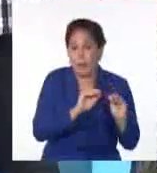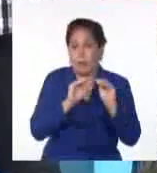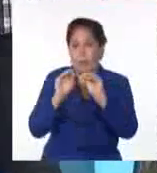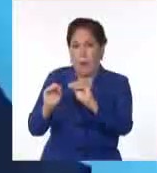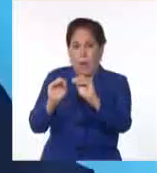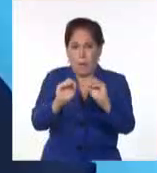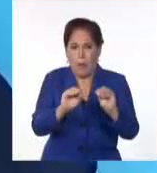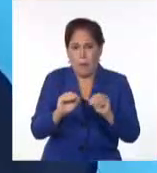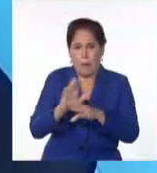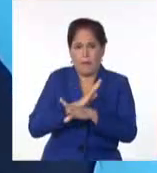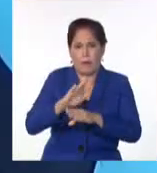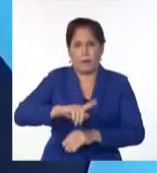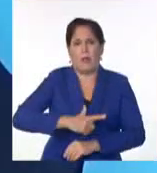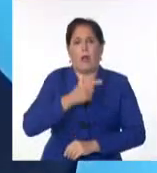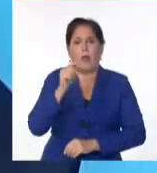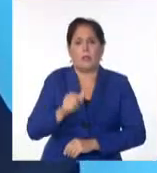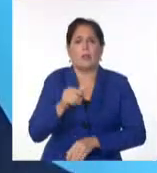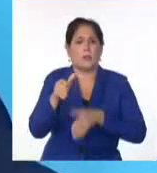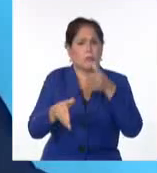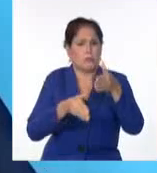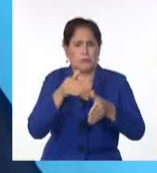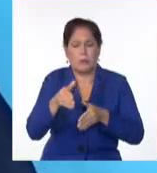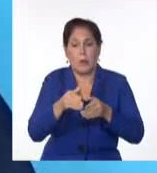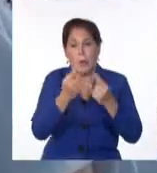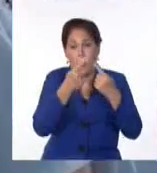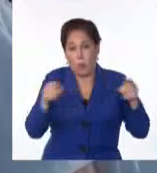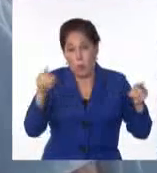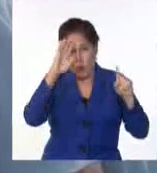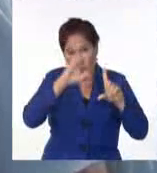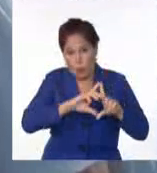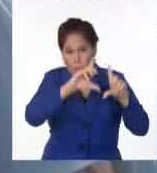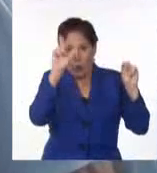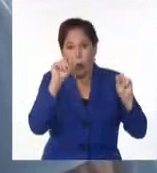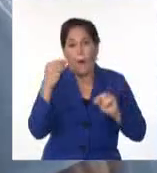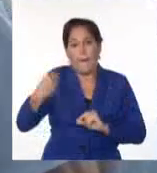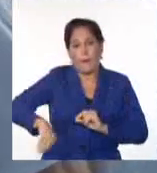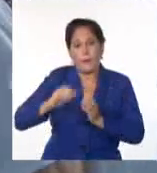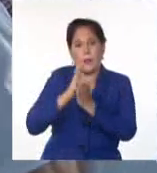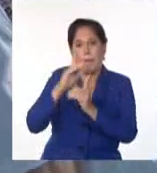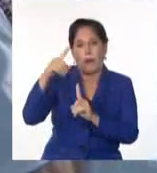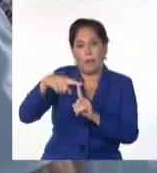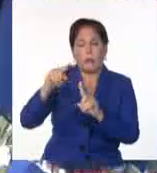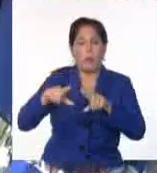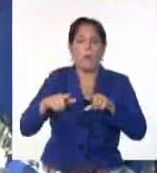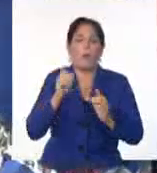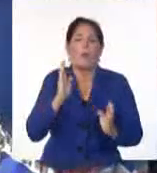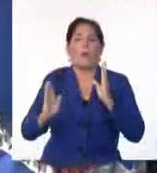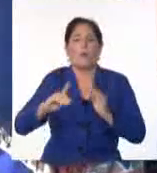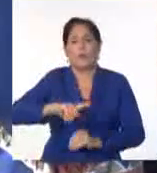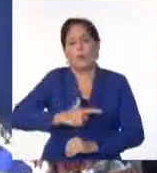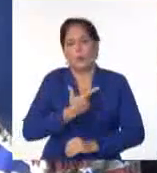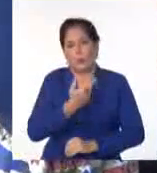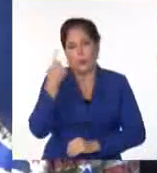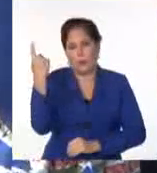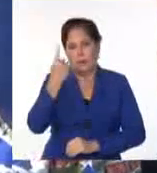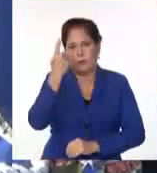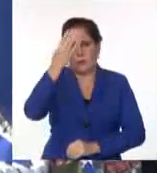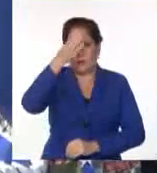artistas por diferentes provincias del país en ocasión de la Jornada por la Cultura Nacional.